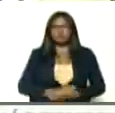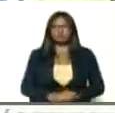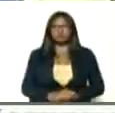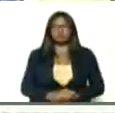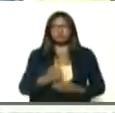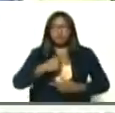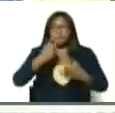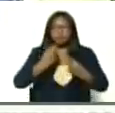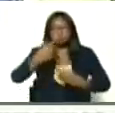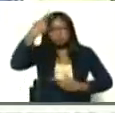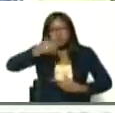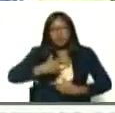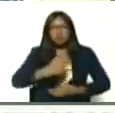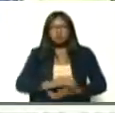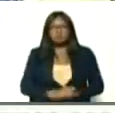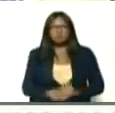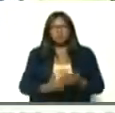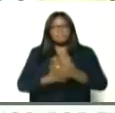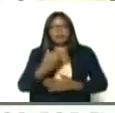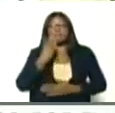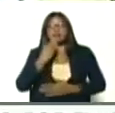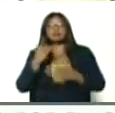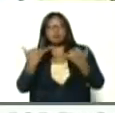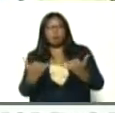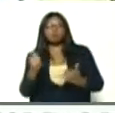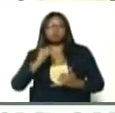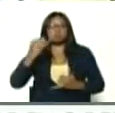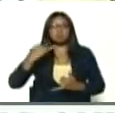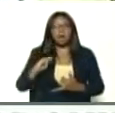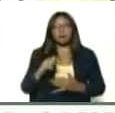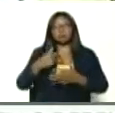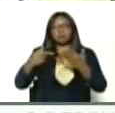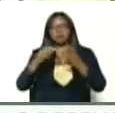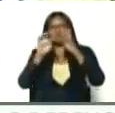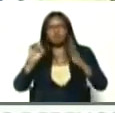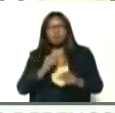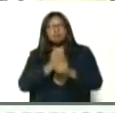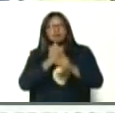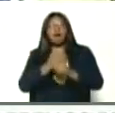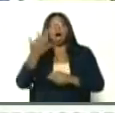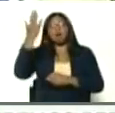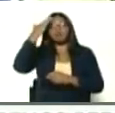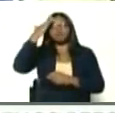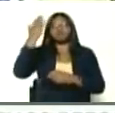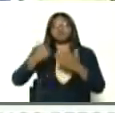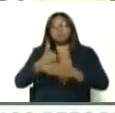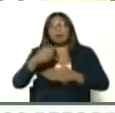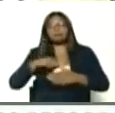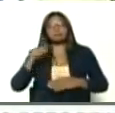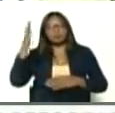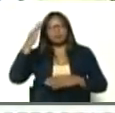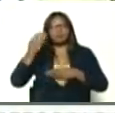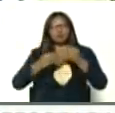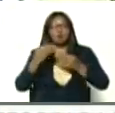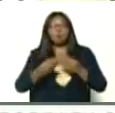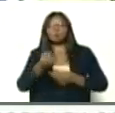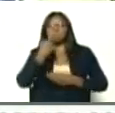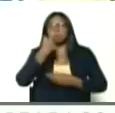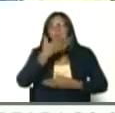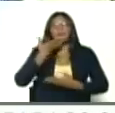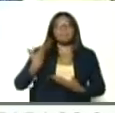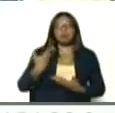con mucha seriedad, hoy tenemos, más experiencia, hoy tenemos, más herramientas, más conocimiento, hoy tenemos, mejores tratamientos,